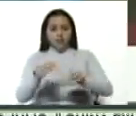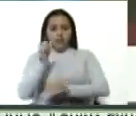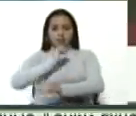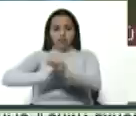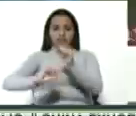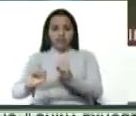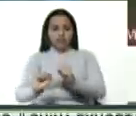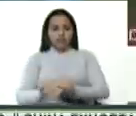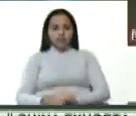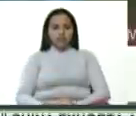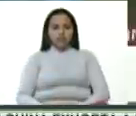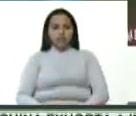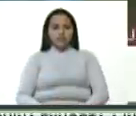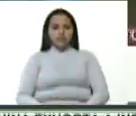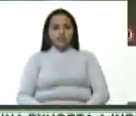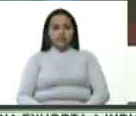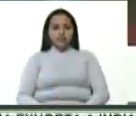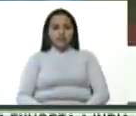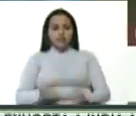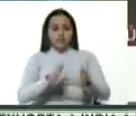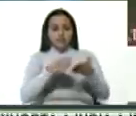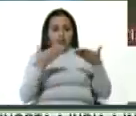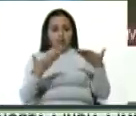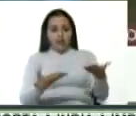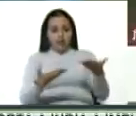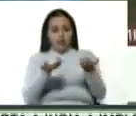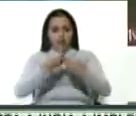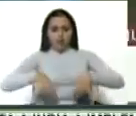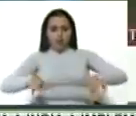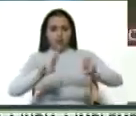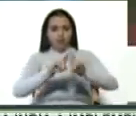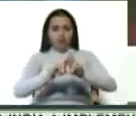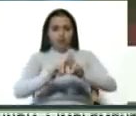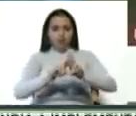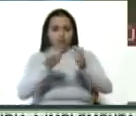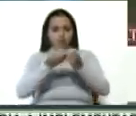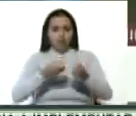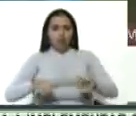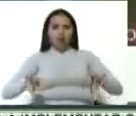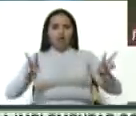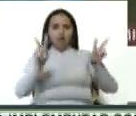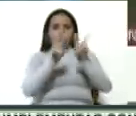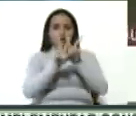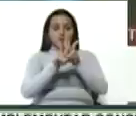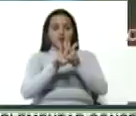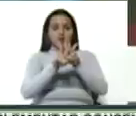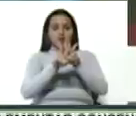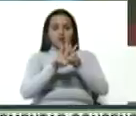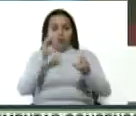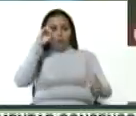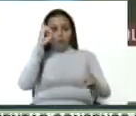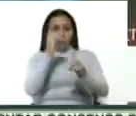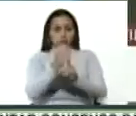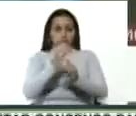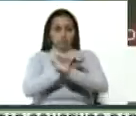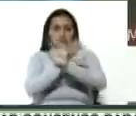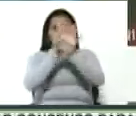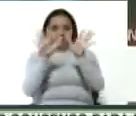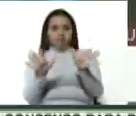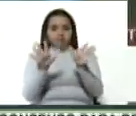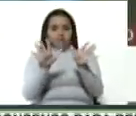de esta Carta. La Carta de las Naciones Unidas con sus principios, con sus propósitos claramente